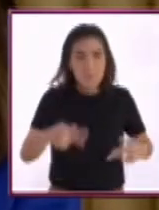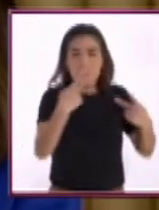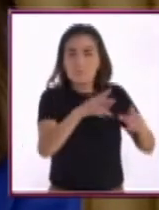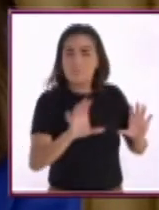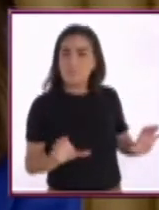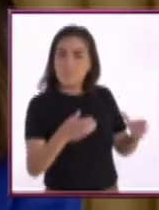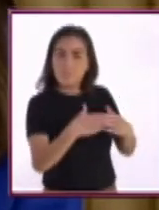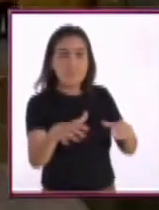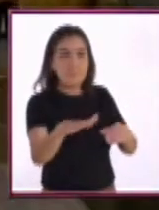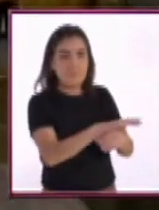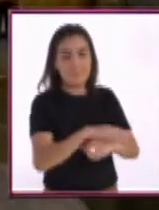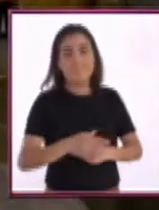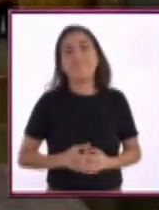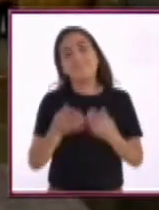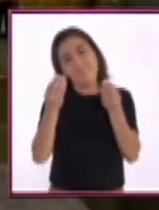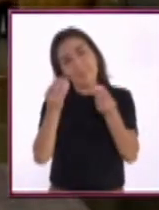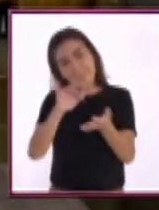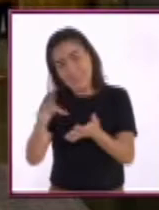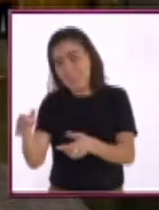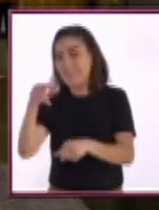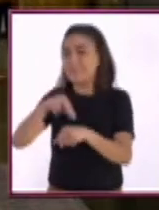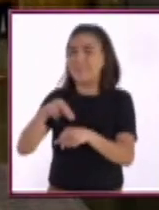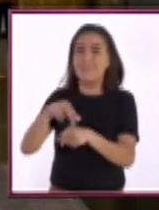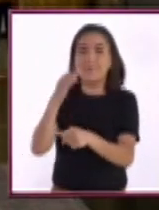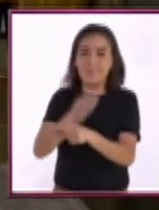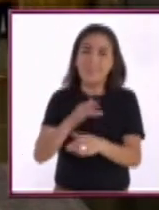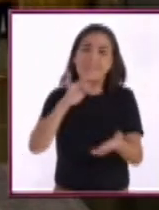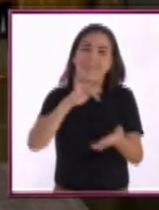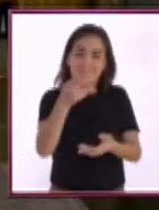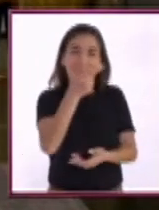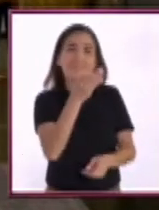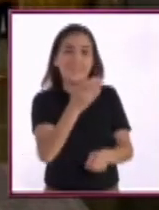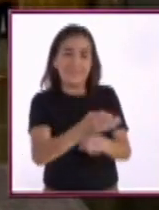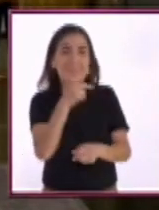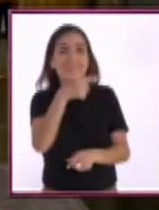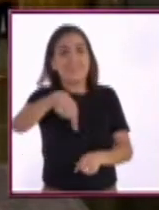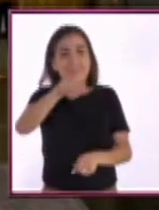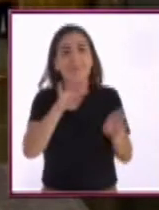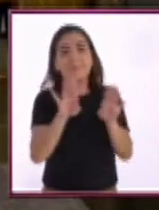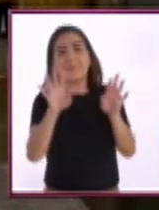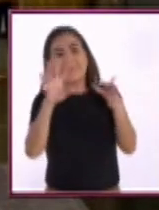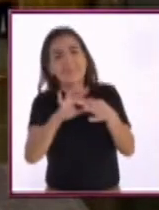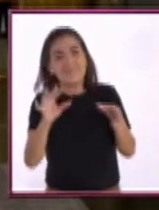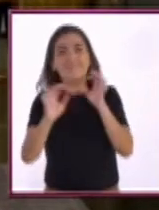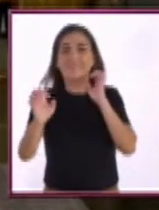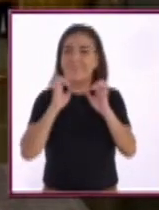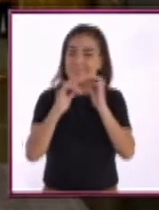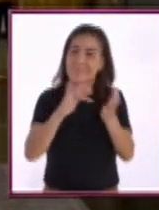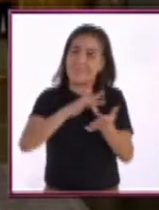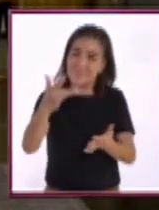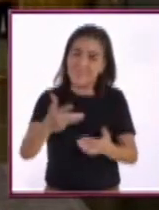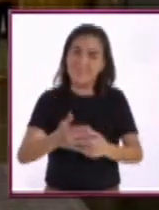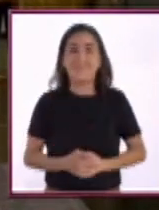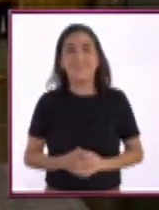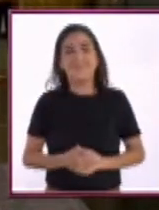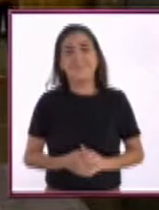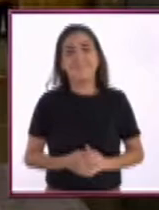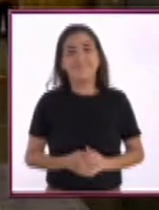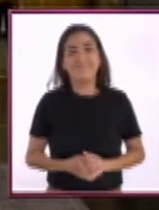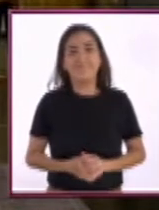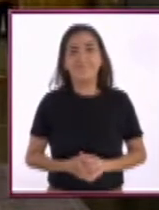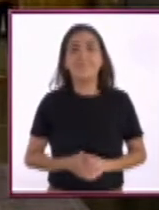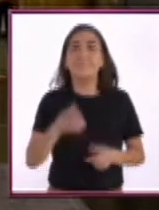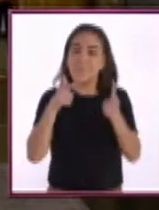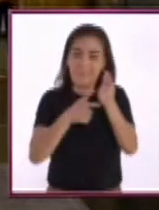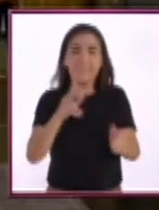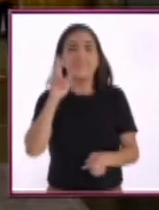como comunidades. Doctora, muchísimas gracias. Muchísimas gracias por ustedes que hacen este escenario posible. Al contrario.